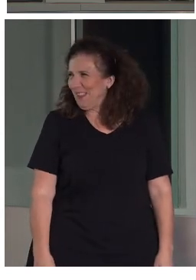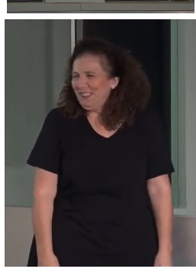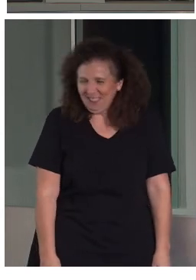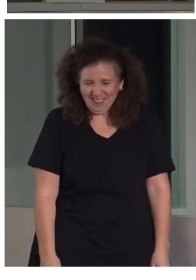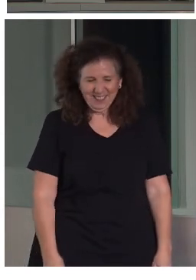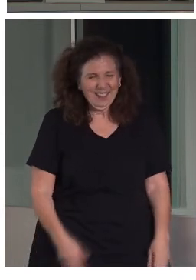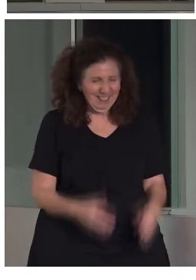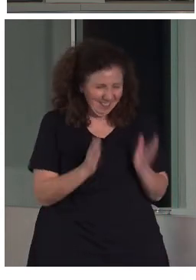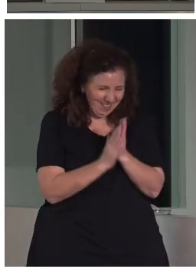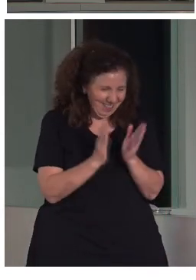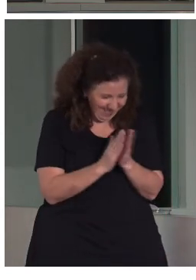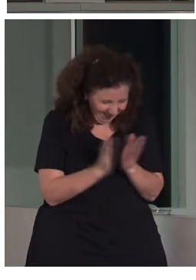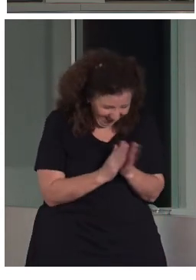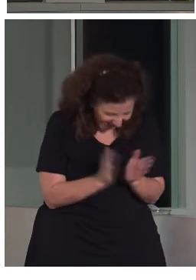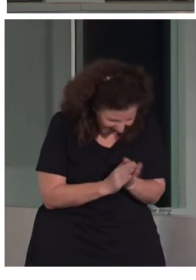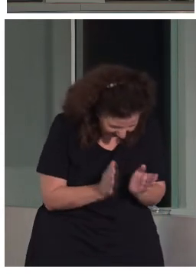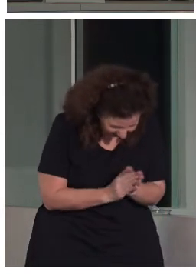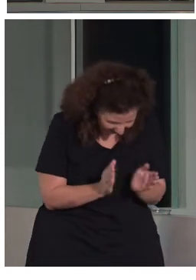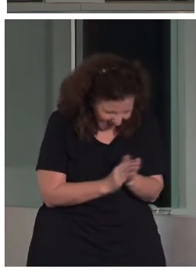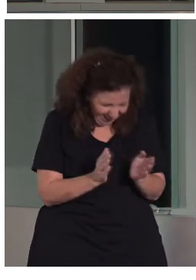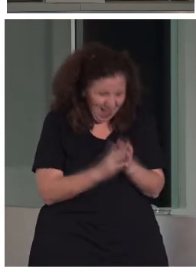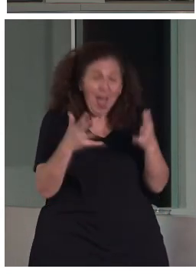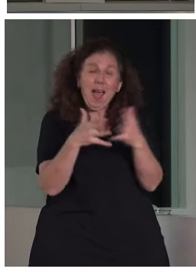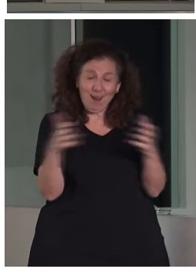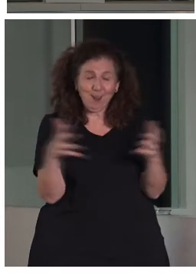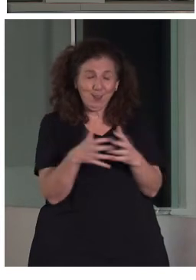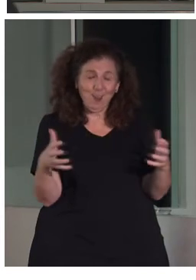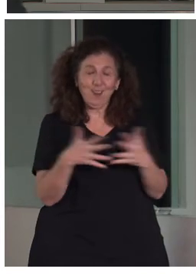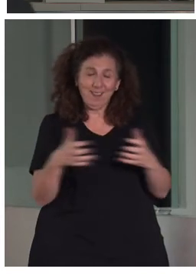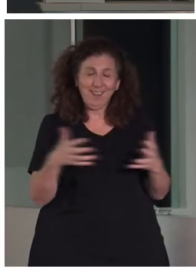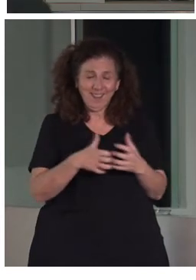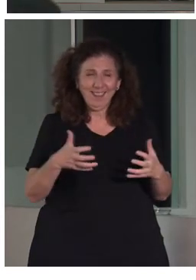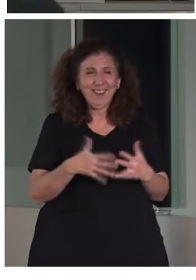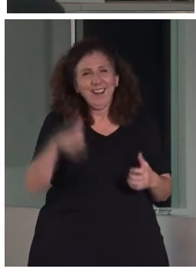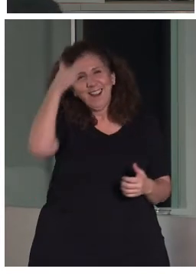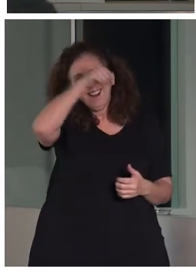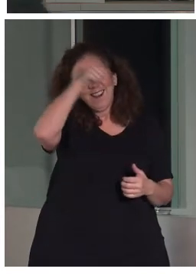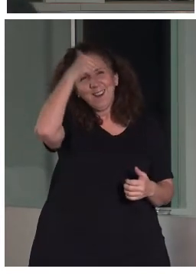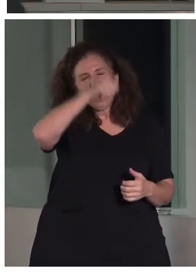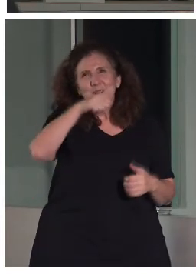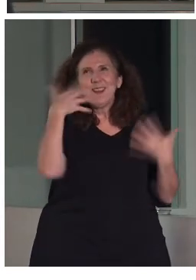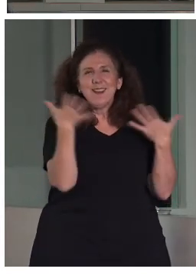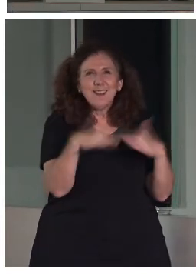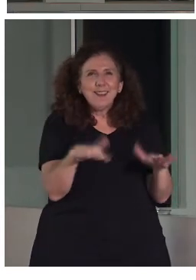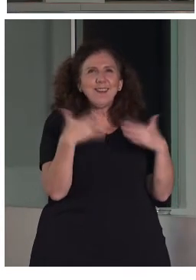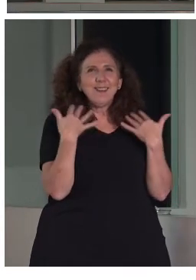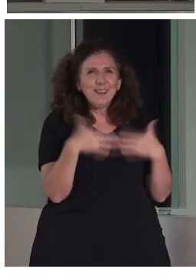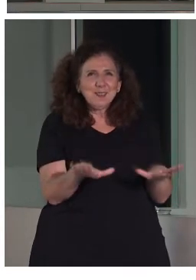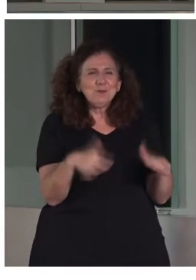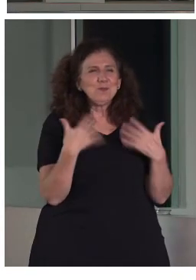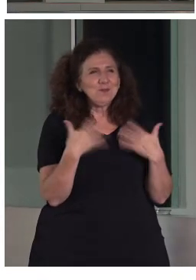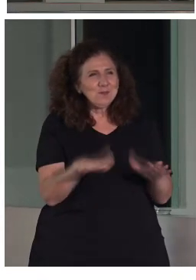Un aplauso, por favor, sí, al autor o autora de esta cartela, porque